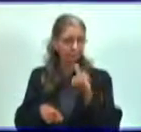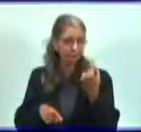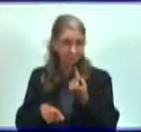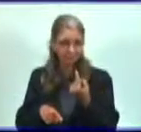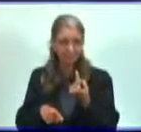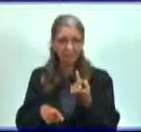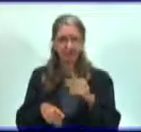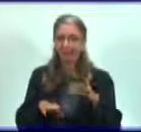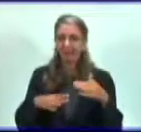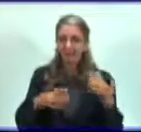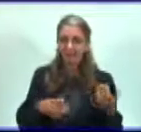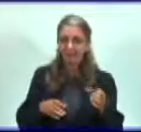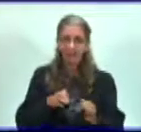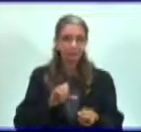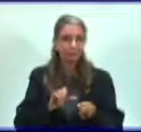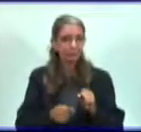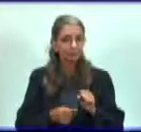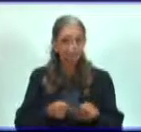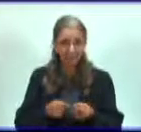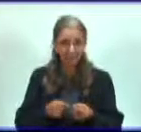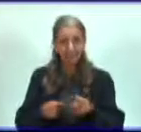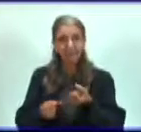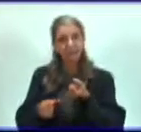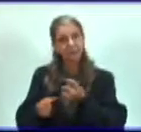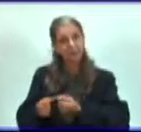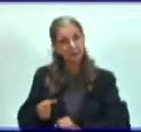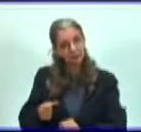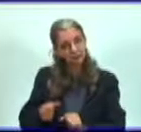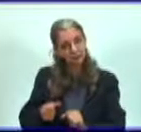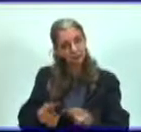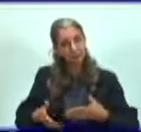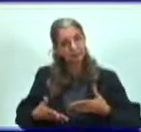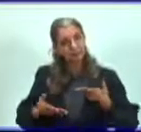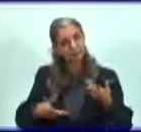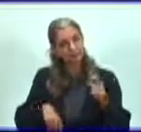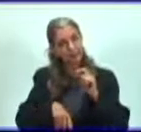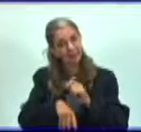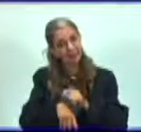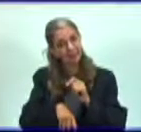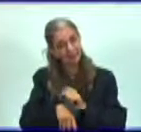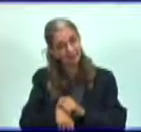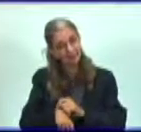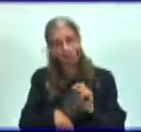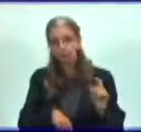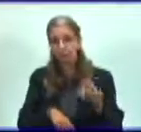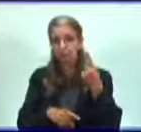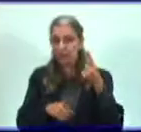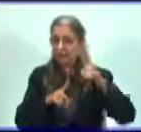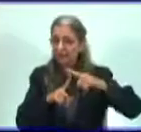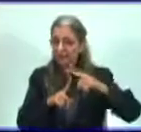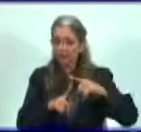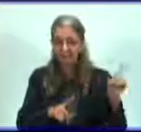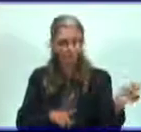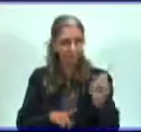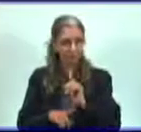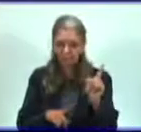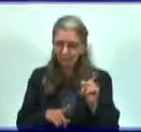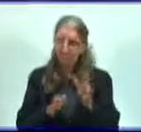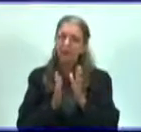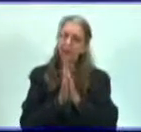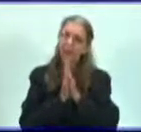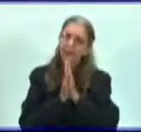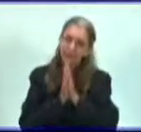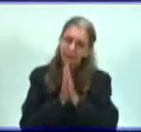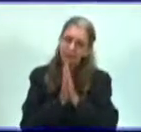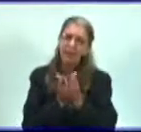dirigido a controlar que los hijos dediquen un tiempo, no solo a hacer la tarea. Les pido de favor